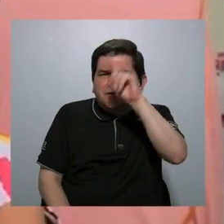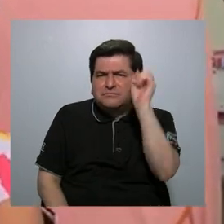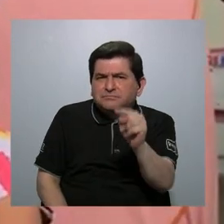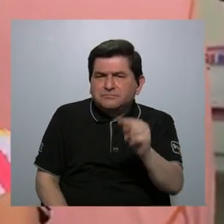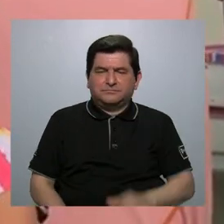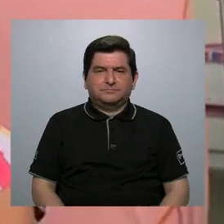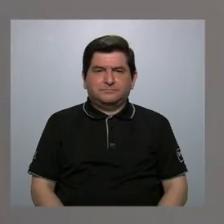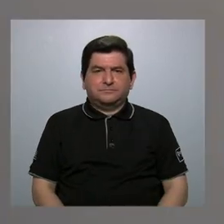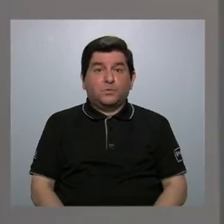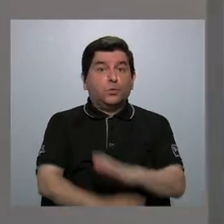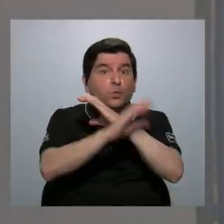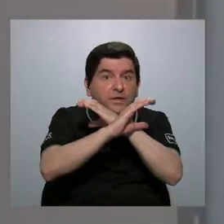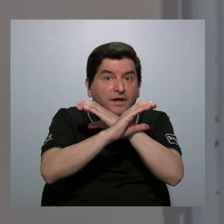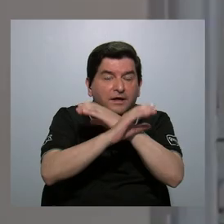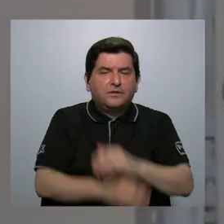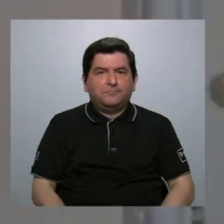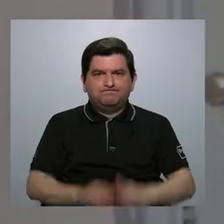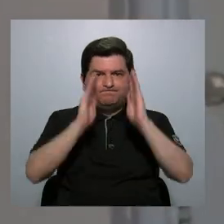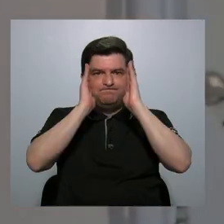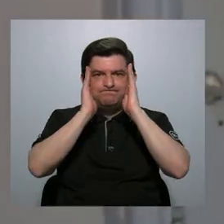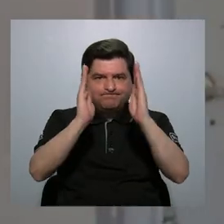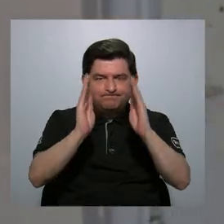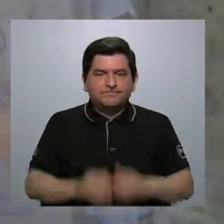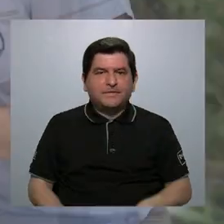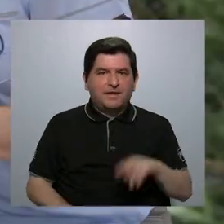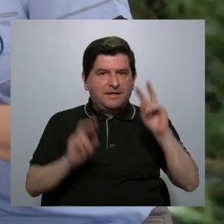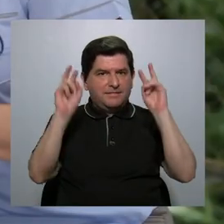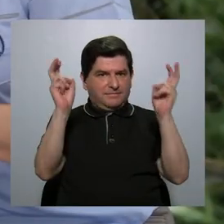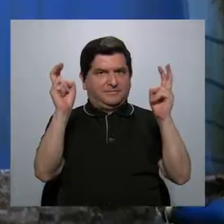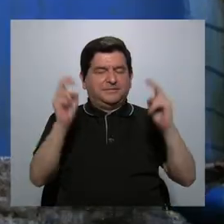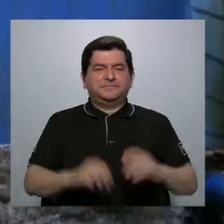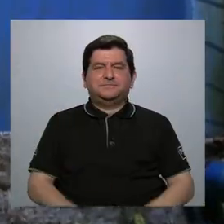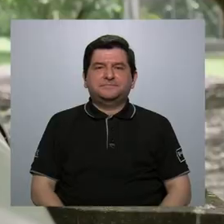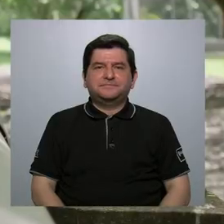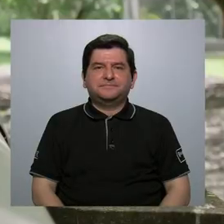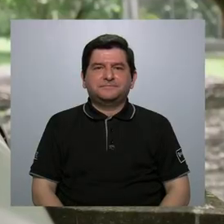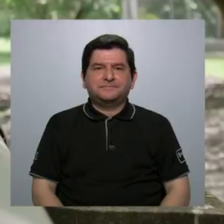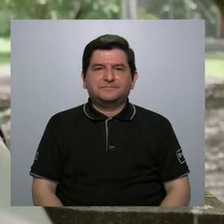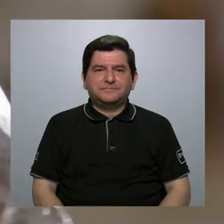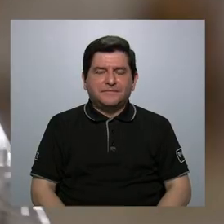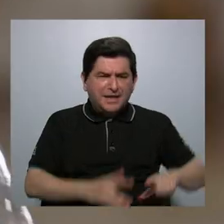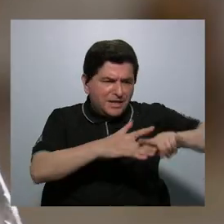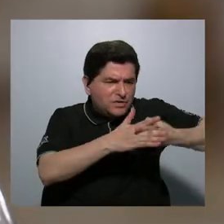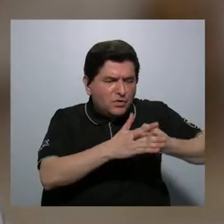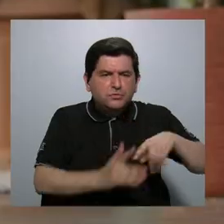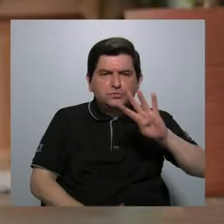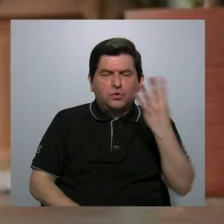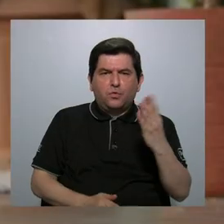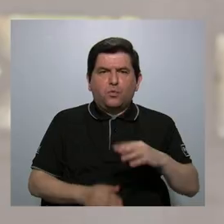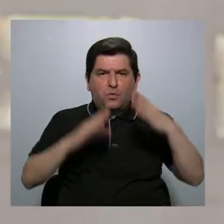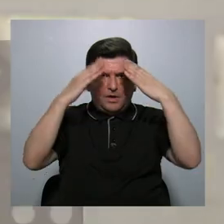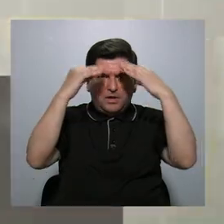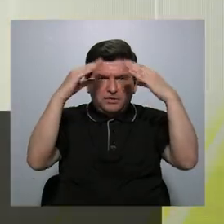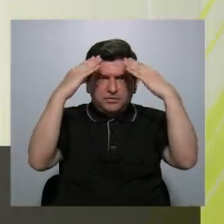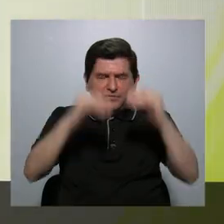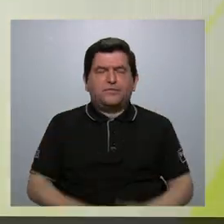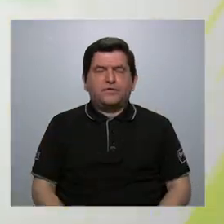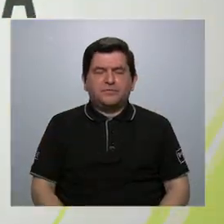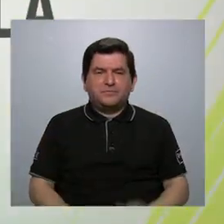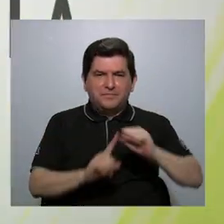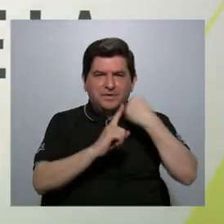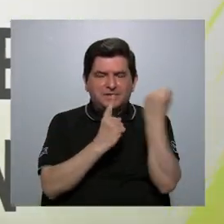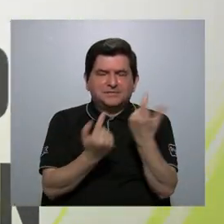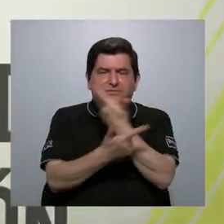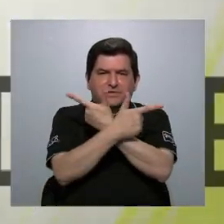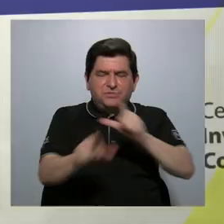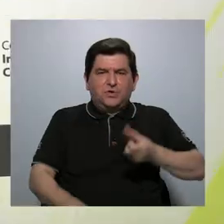libertad de expresión. Tengan cuidado y pongan atención a este tema. La introducción del cuarto informe